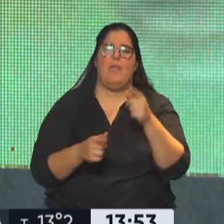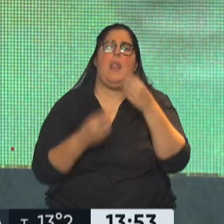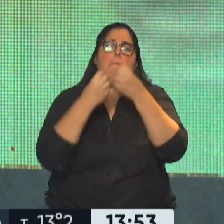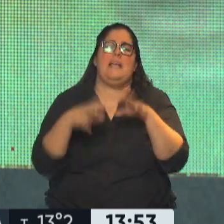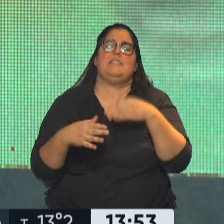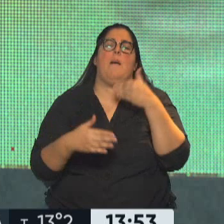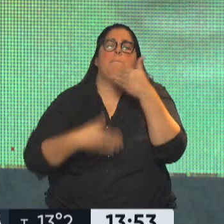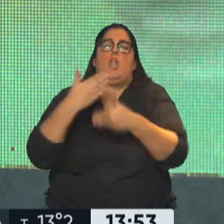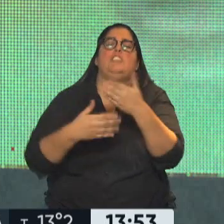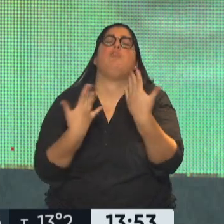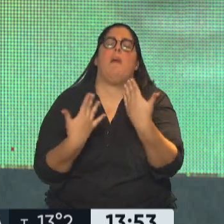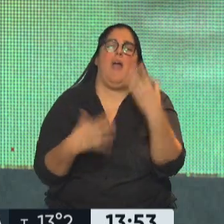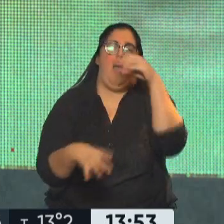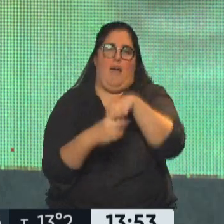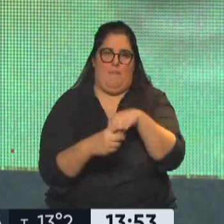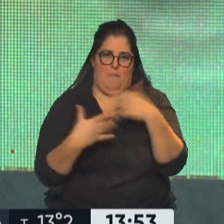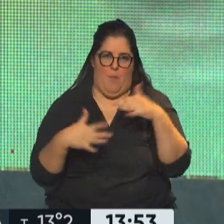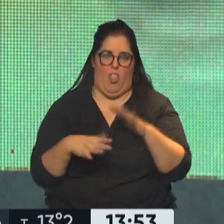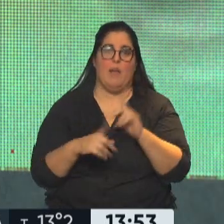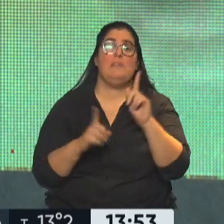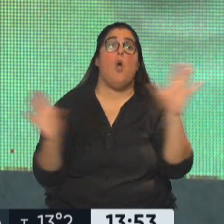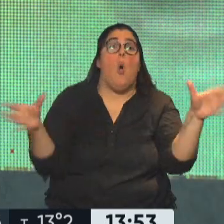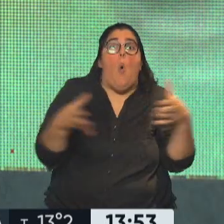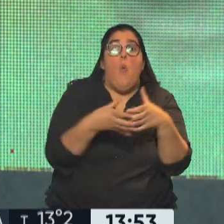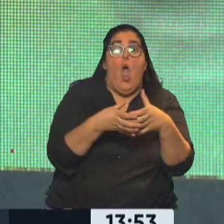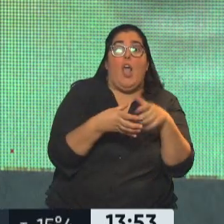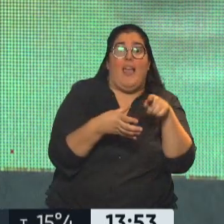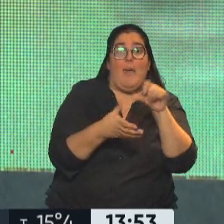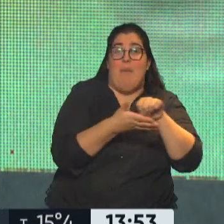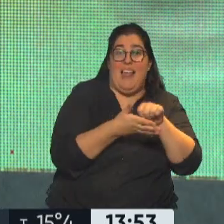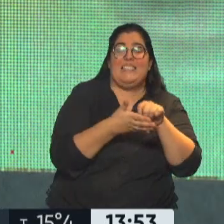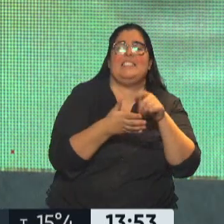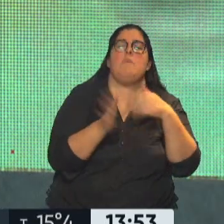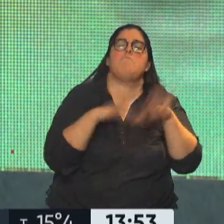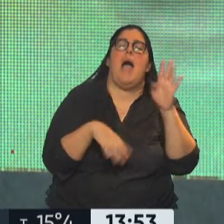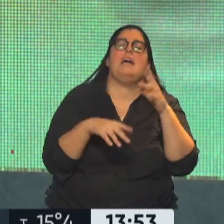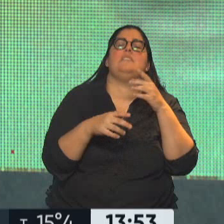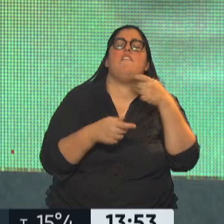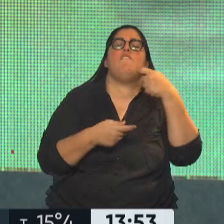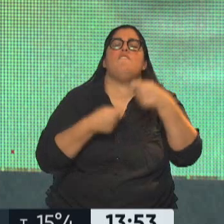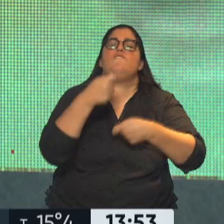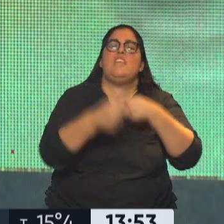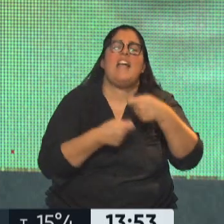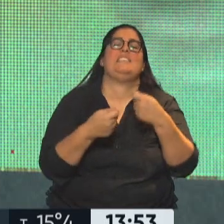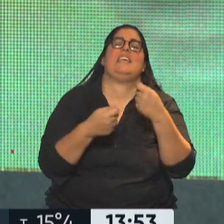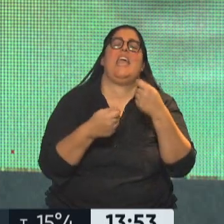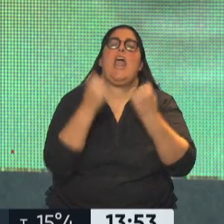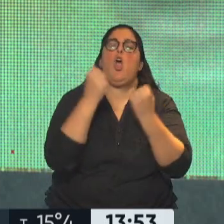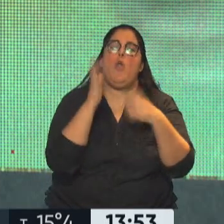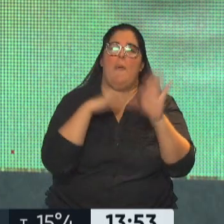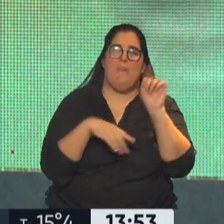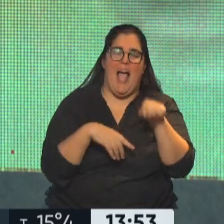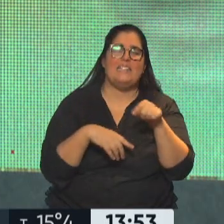incorporación a este bloque. Este bloque que nació con una mirada más global financiera en el año 2008, que en el 2014-2015